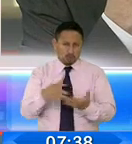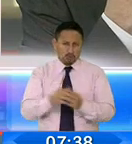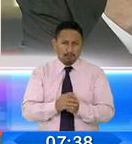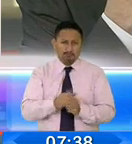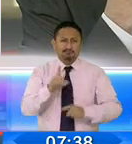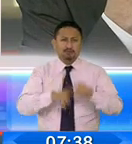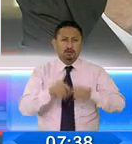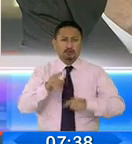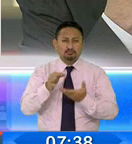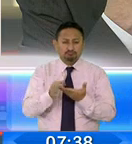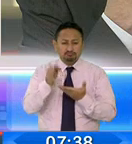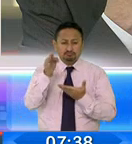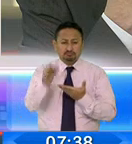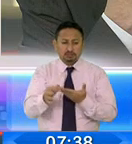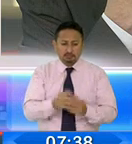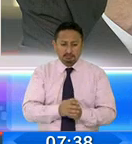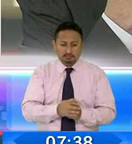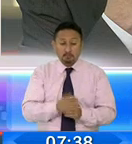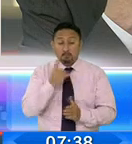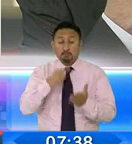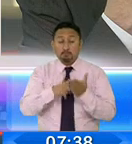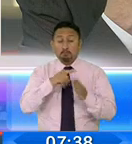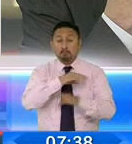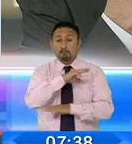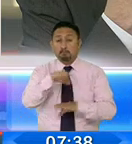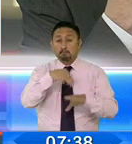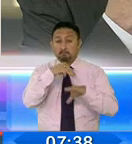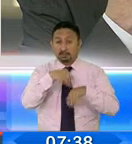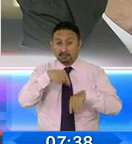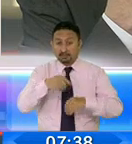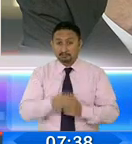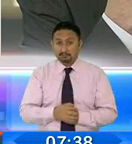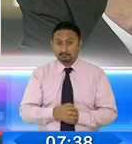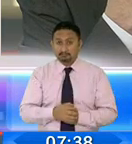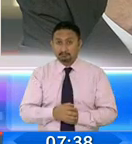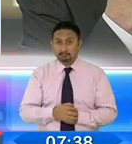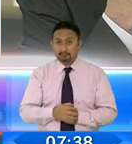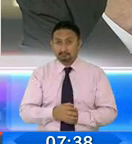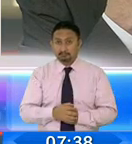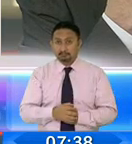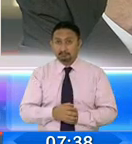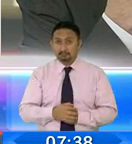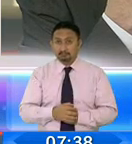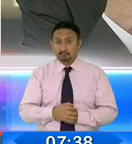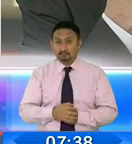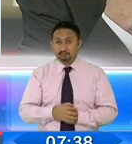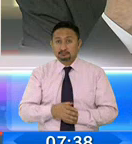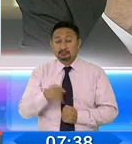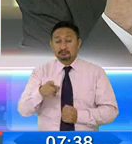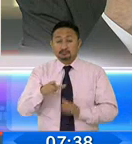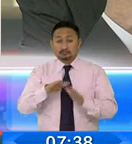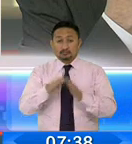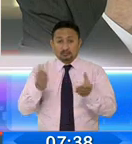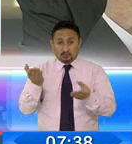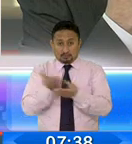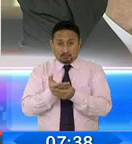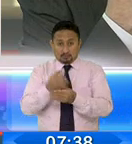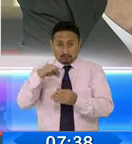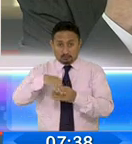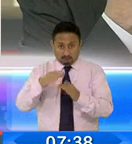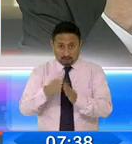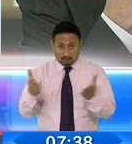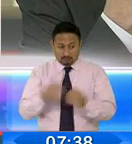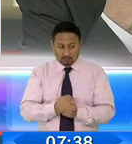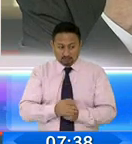cantones. Me parece que era manta. Hay jurisprudencia sobre este tema. Y se dispuso la apertura de las urnas. Aquí, si se